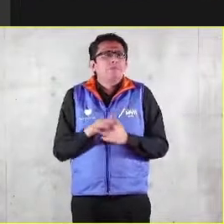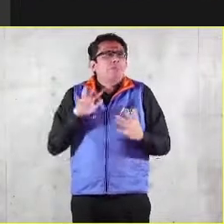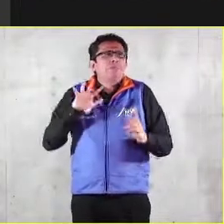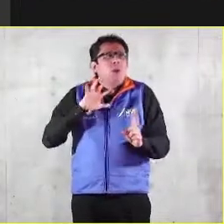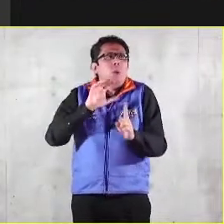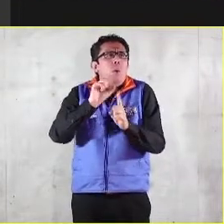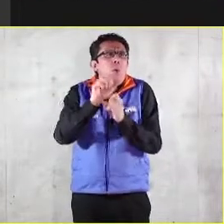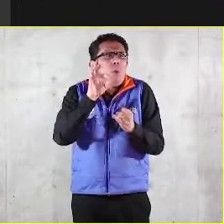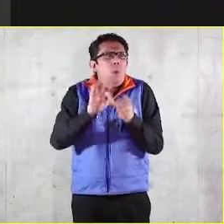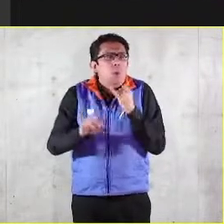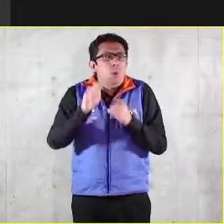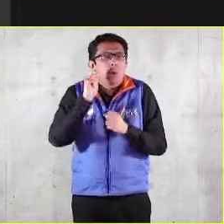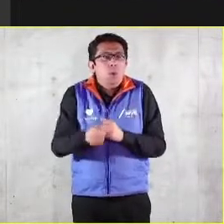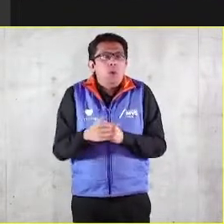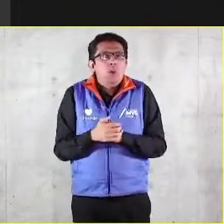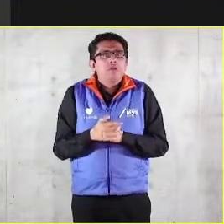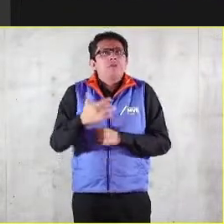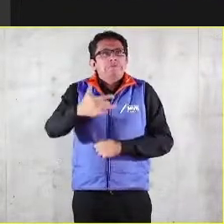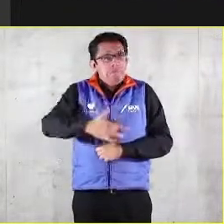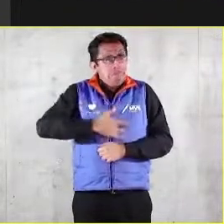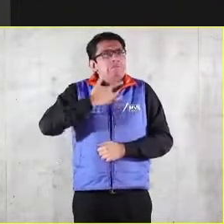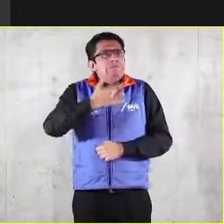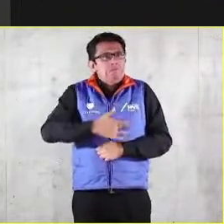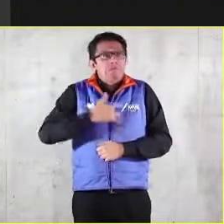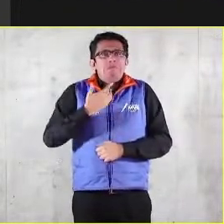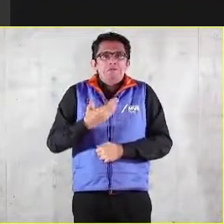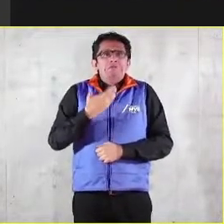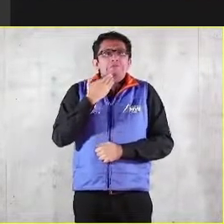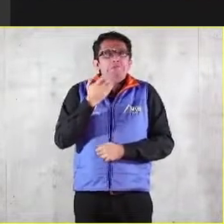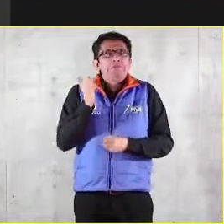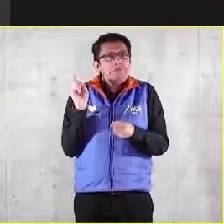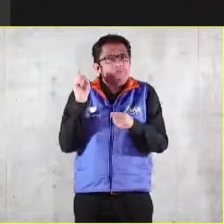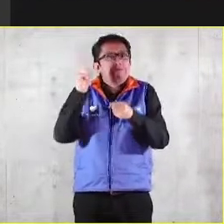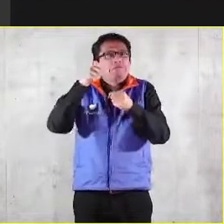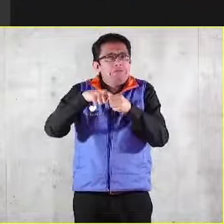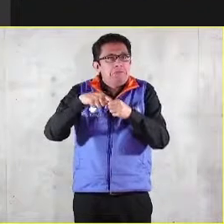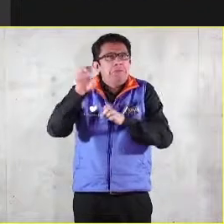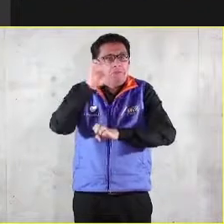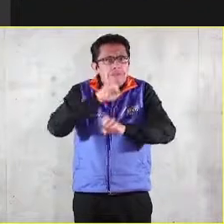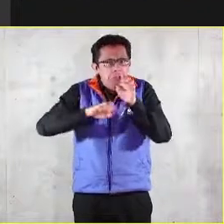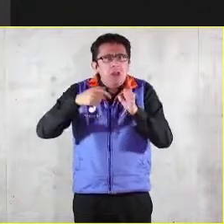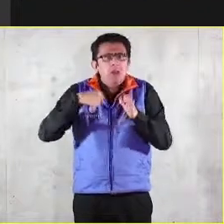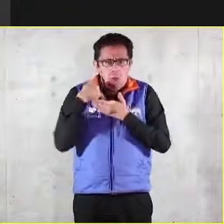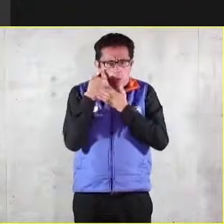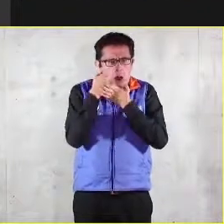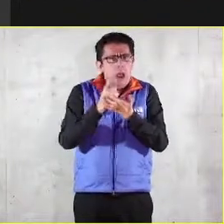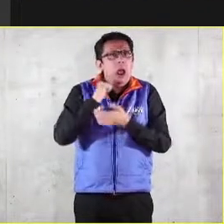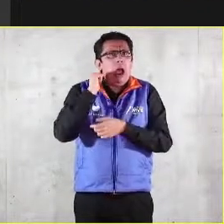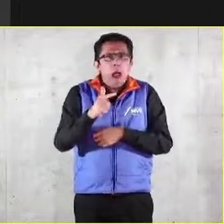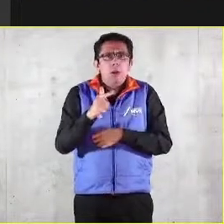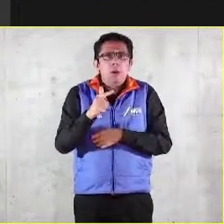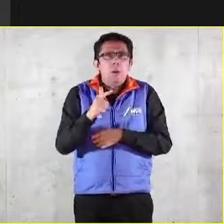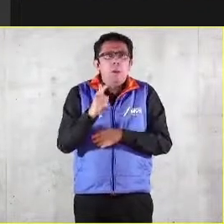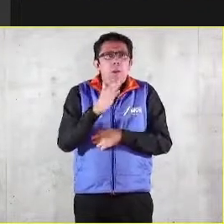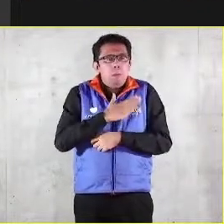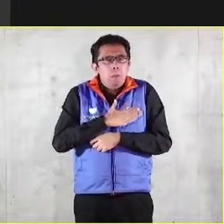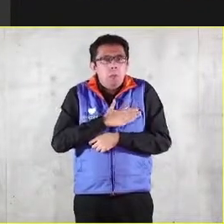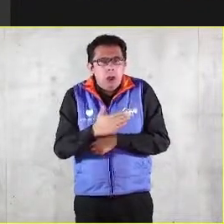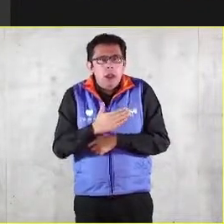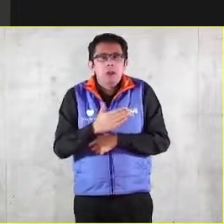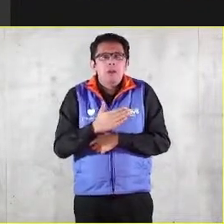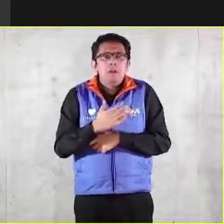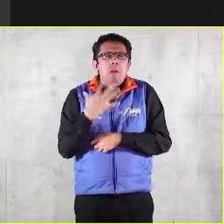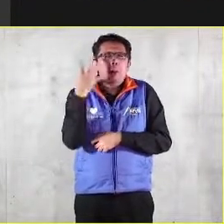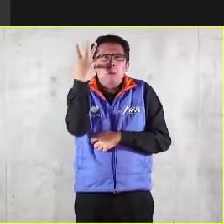Que yo sepa y sienta que formo parte de y contribuyo a algo bueno, bello y verdadero que me